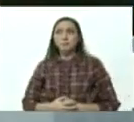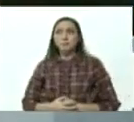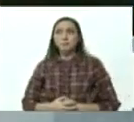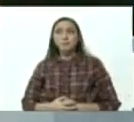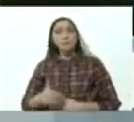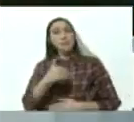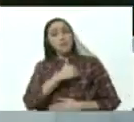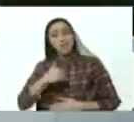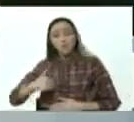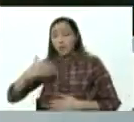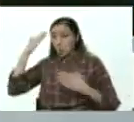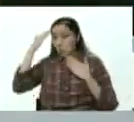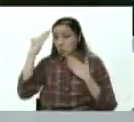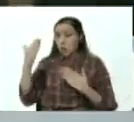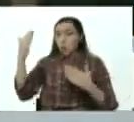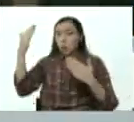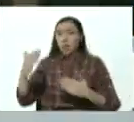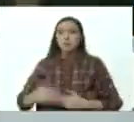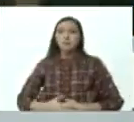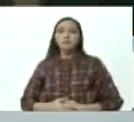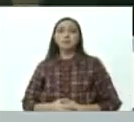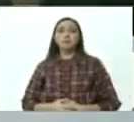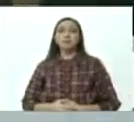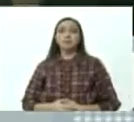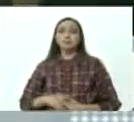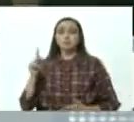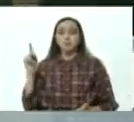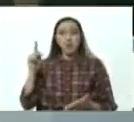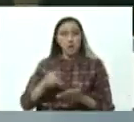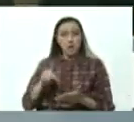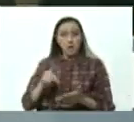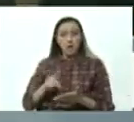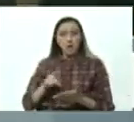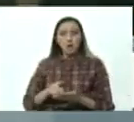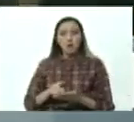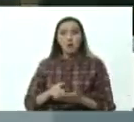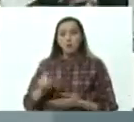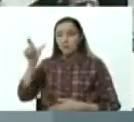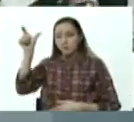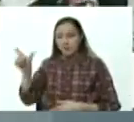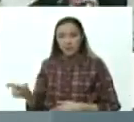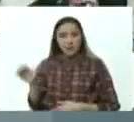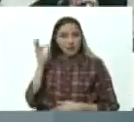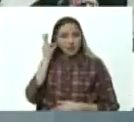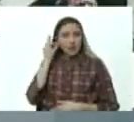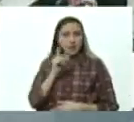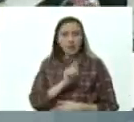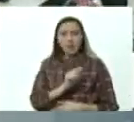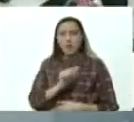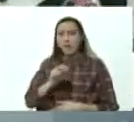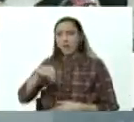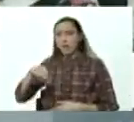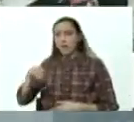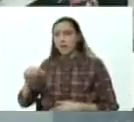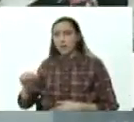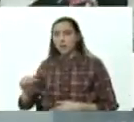yo quiero saludar la presencia aquí de la ciudadana Tania D'Amelio,